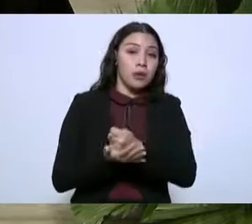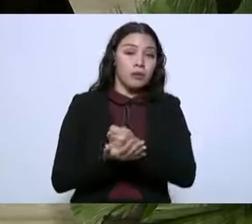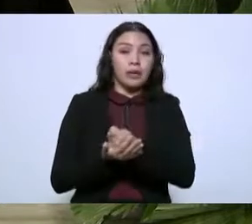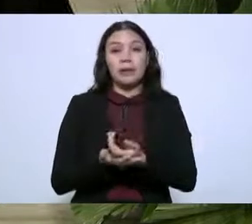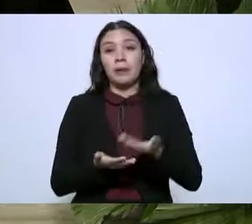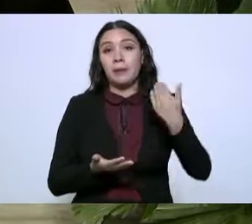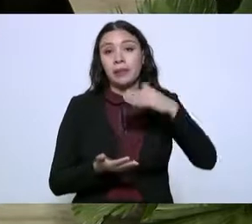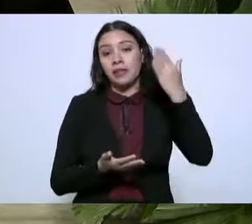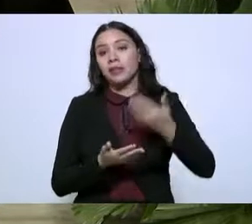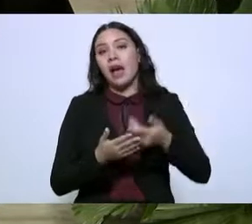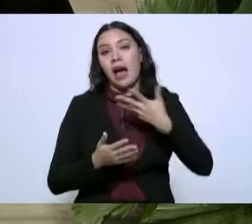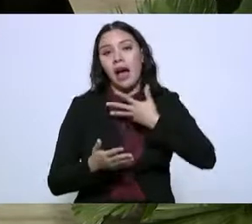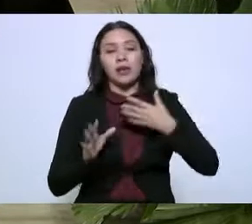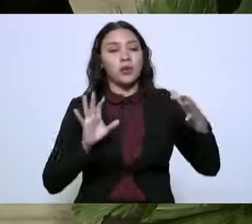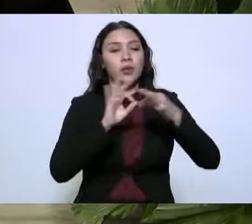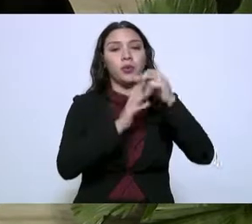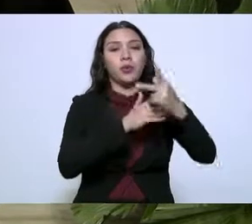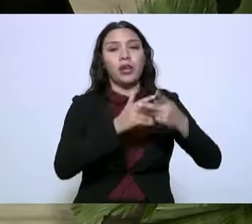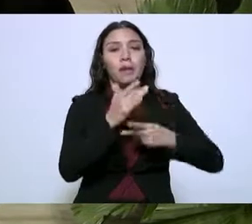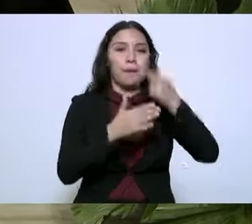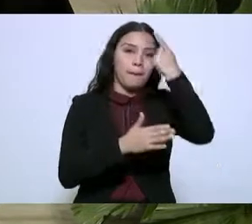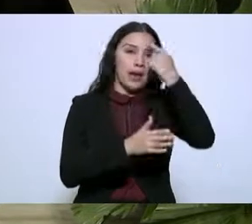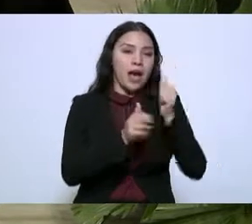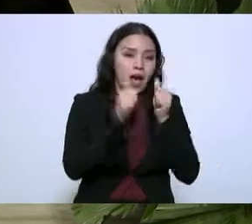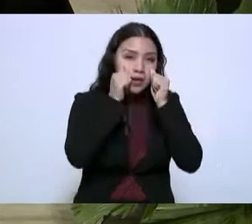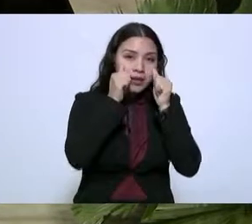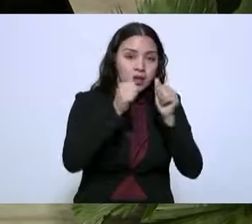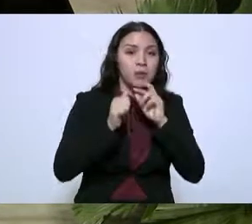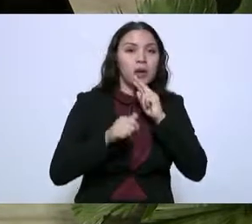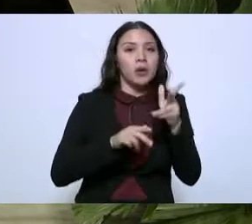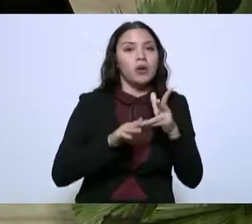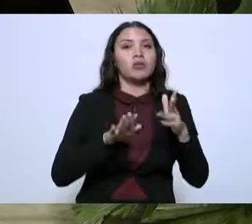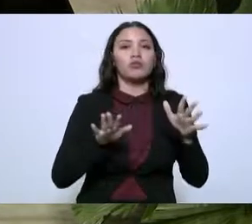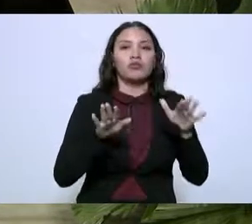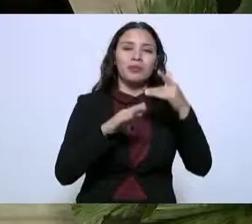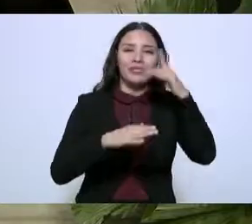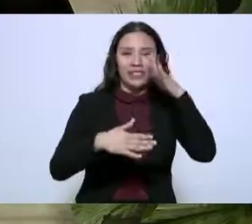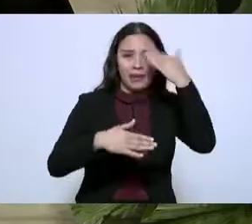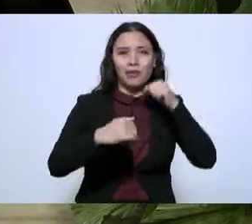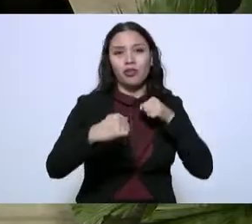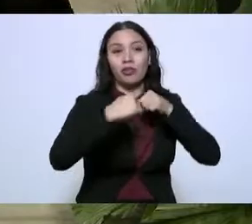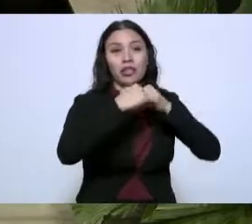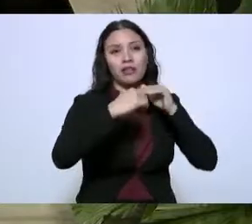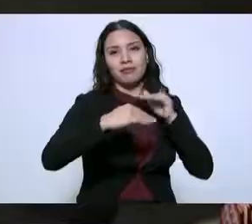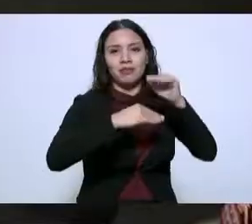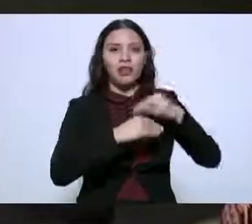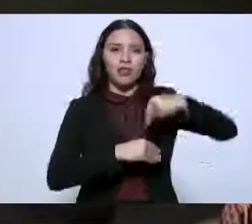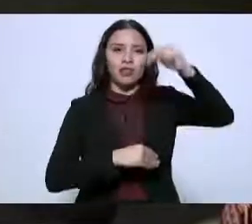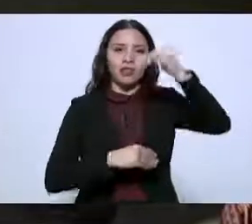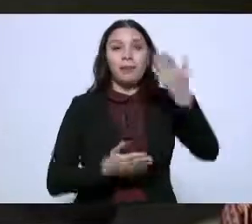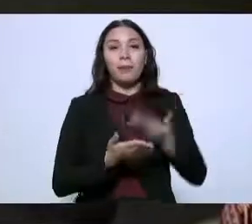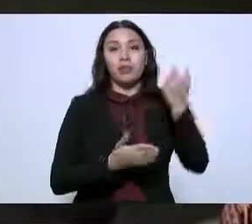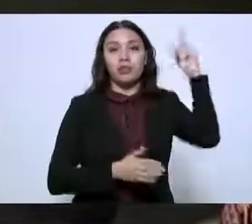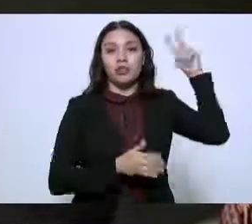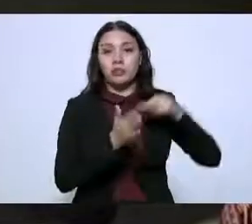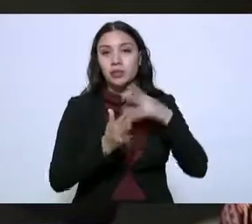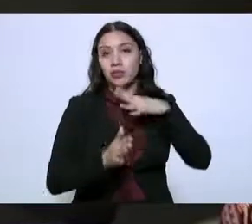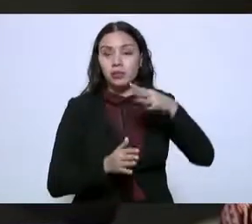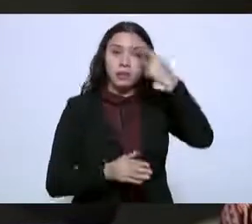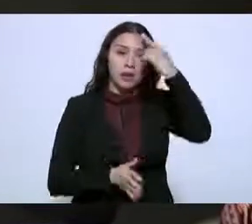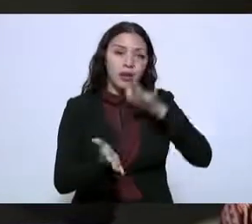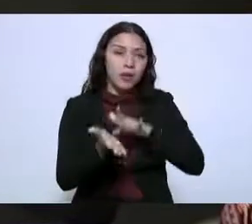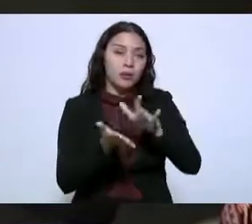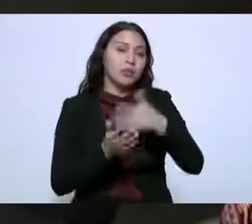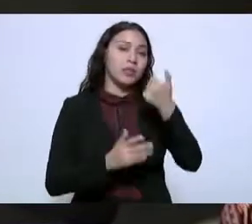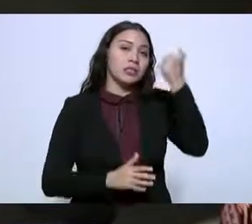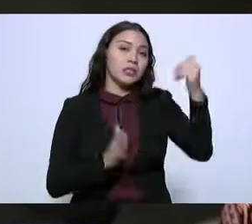parte del programa de intervención y mejoras en la frontera norte en el 2019, donde se invirtieron más